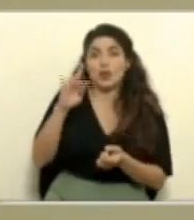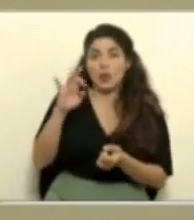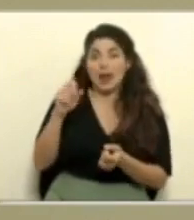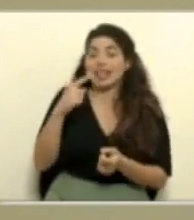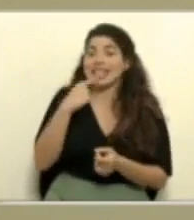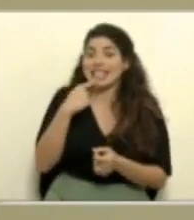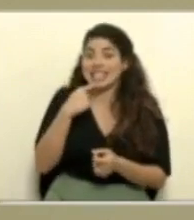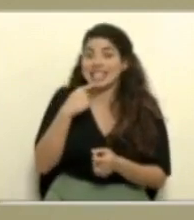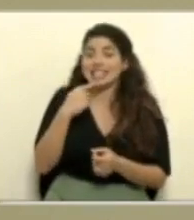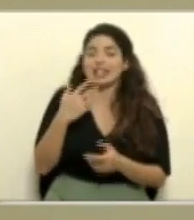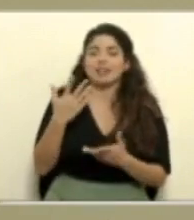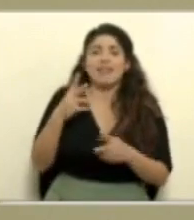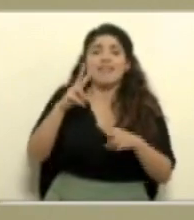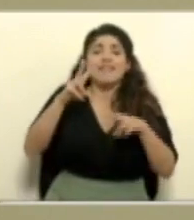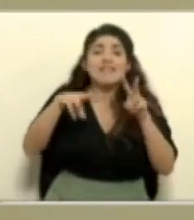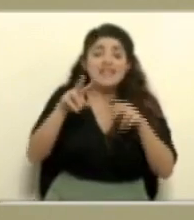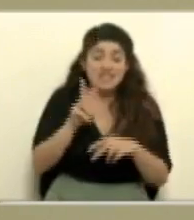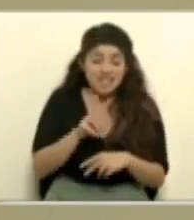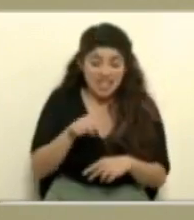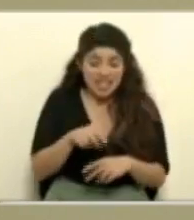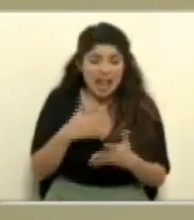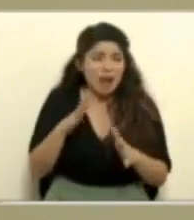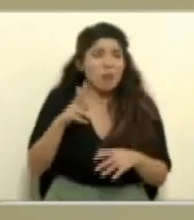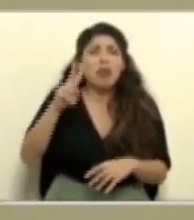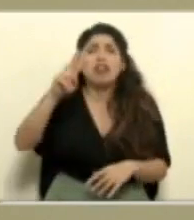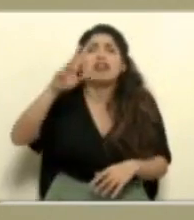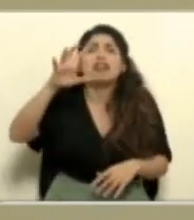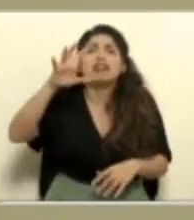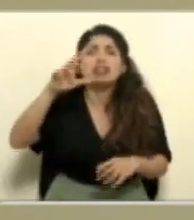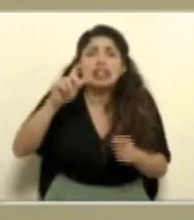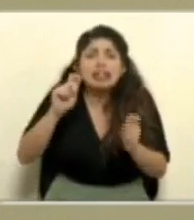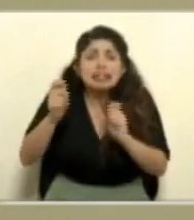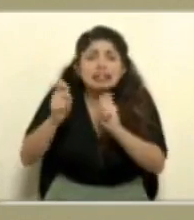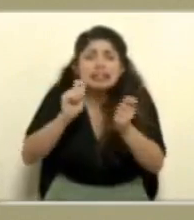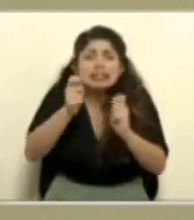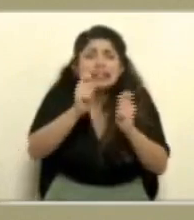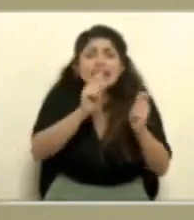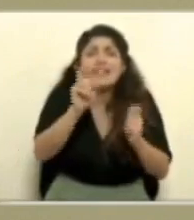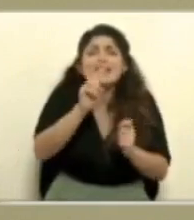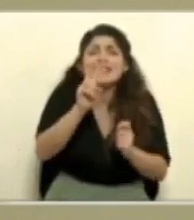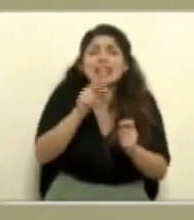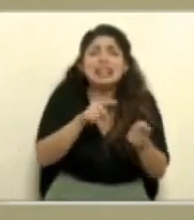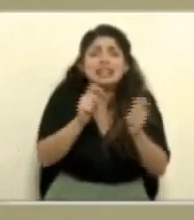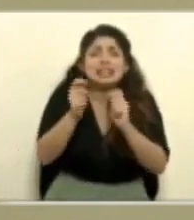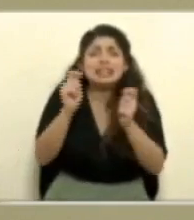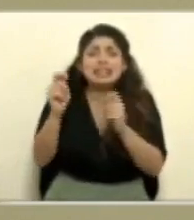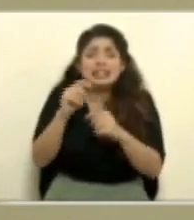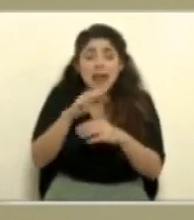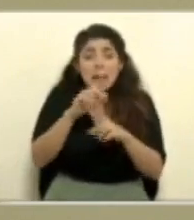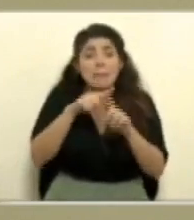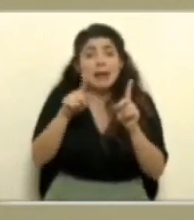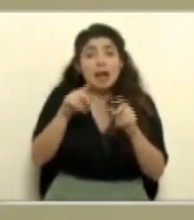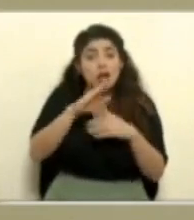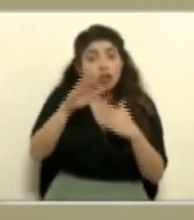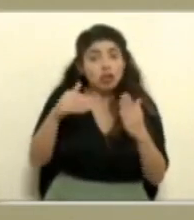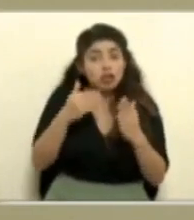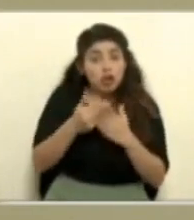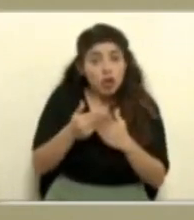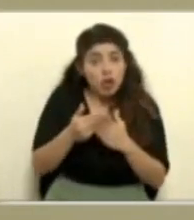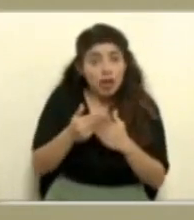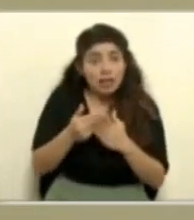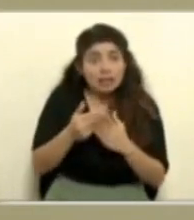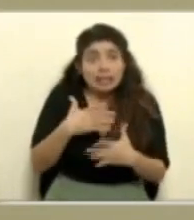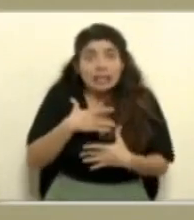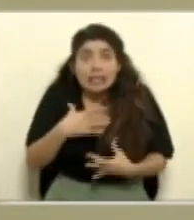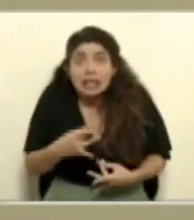variantes hay no sé decenas o cientos ya incluso de variantes del virus pero no todas han sido señaladas o catalogadas